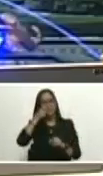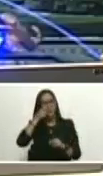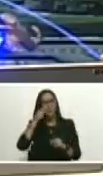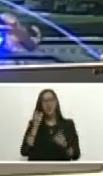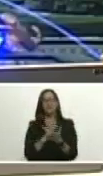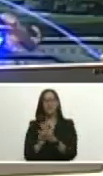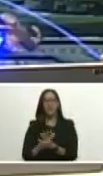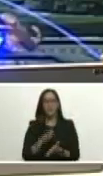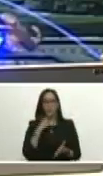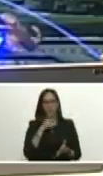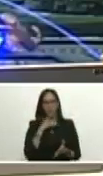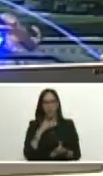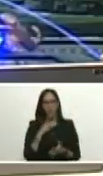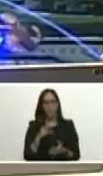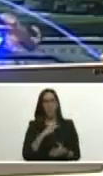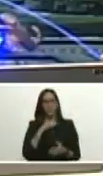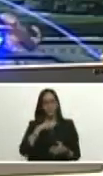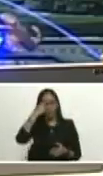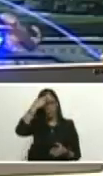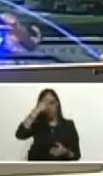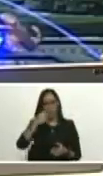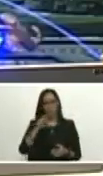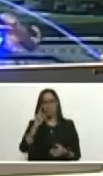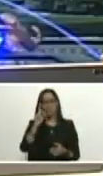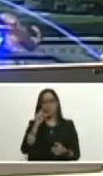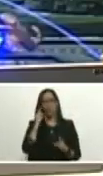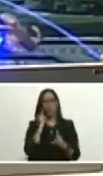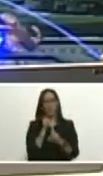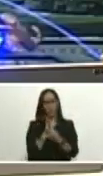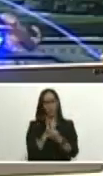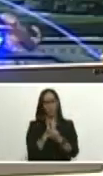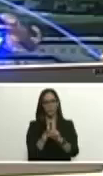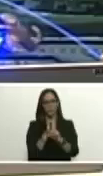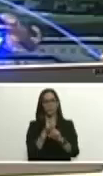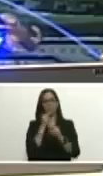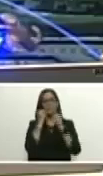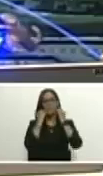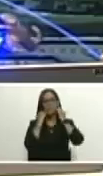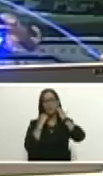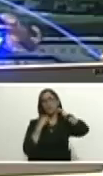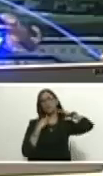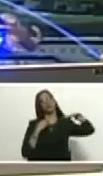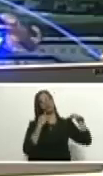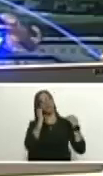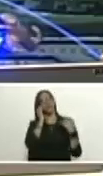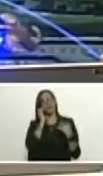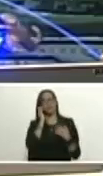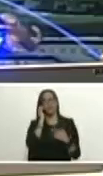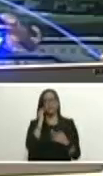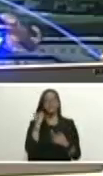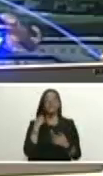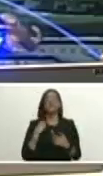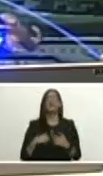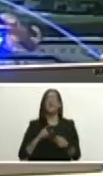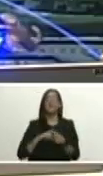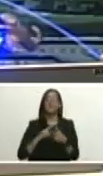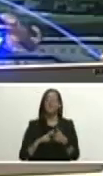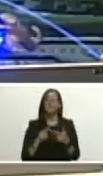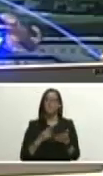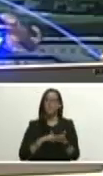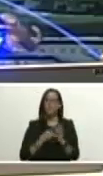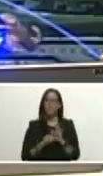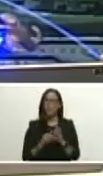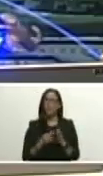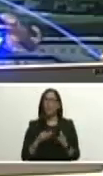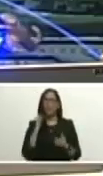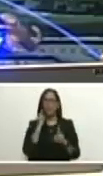política para nuestro pueblo segundo objetivo y entonces define un objetivo nacional el